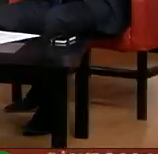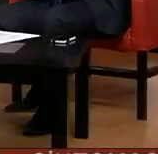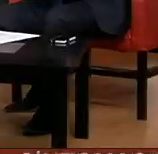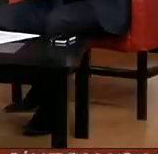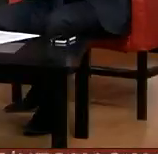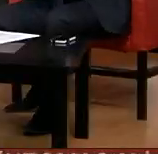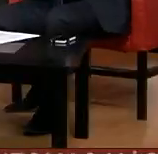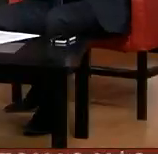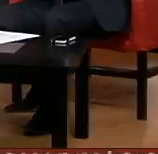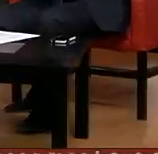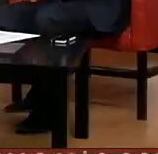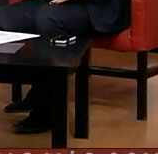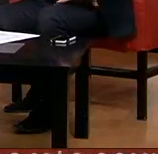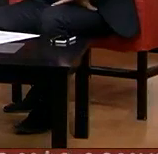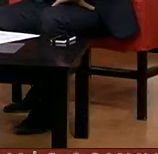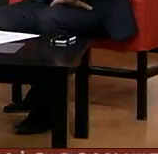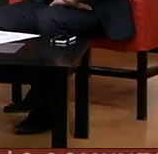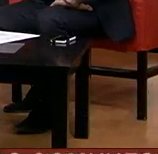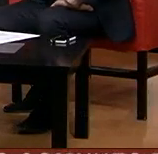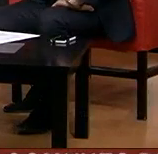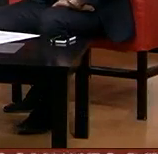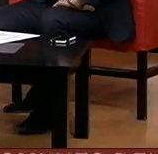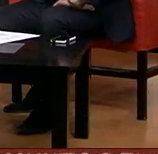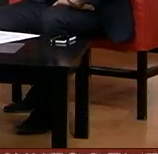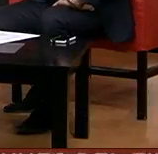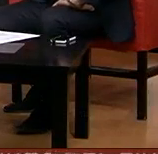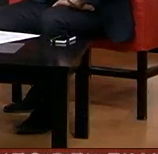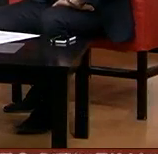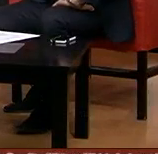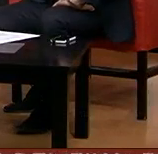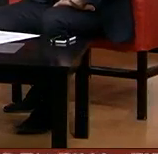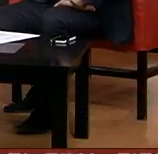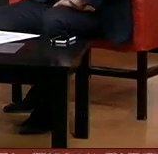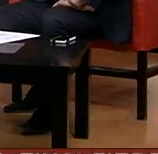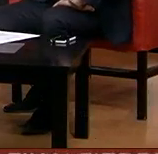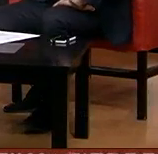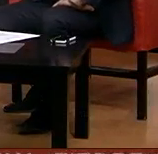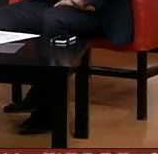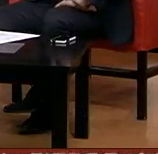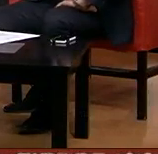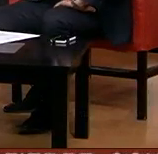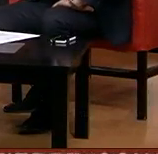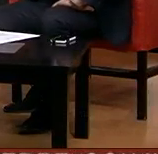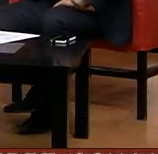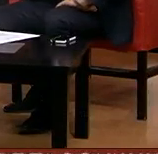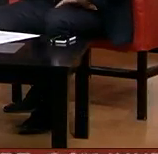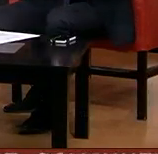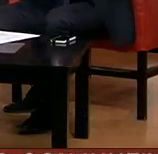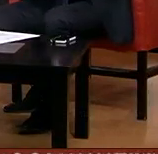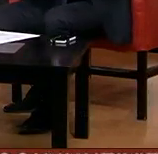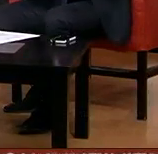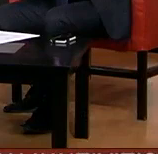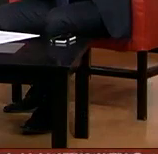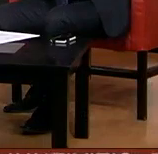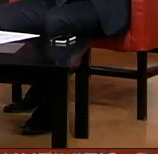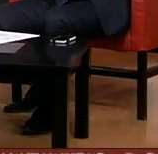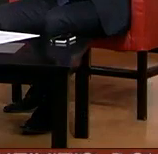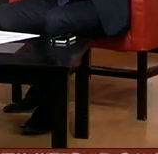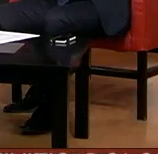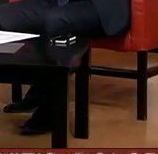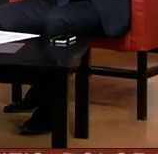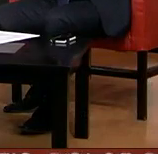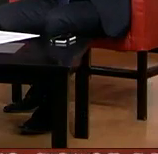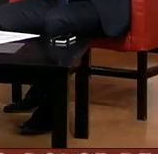duplicidad de aspectos que fueron importantes para unas generaciones y que ahora tú pues lo